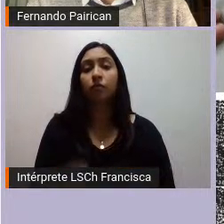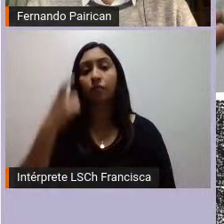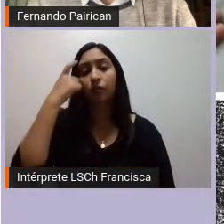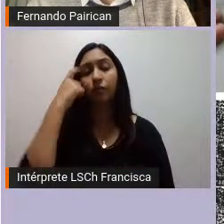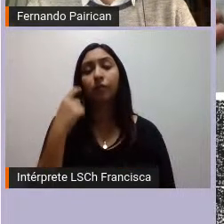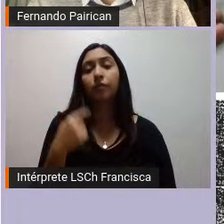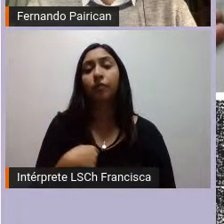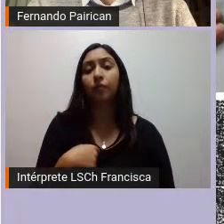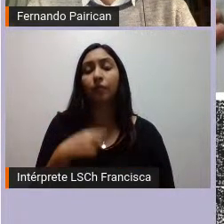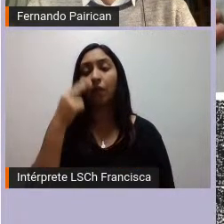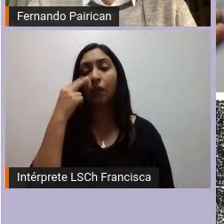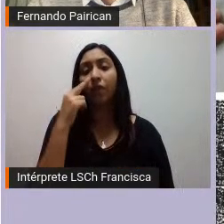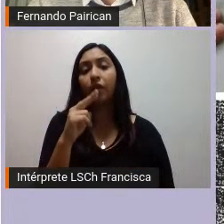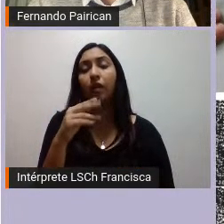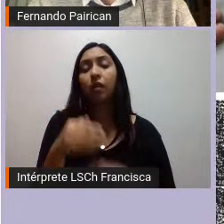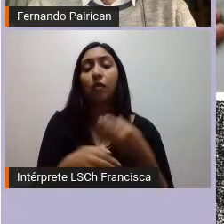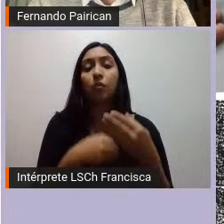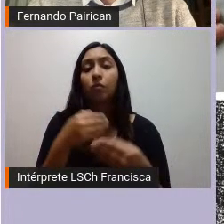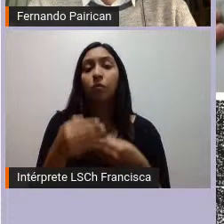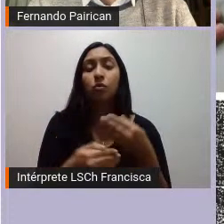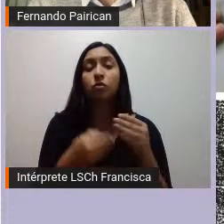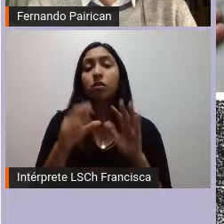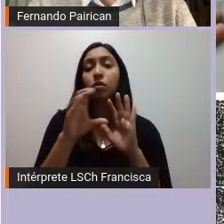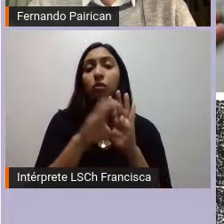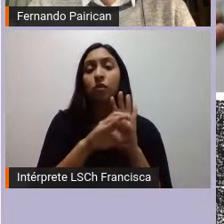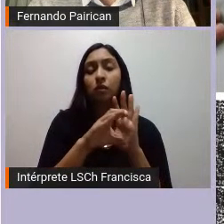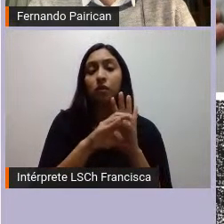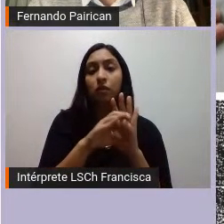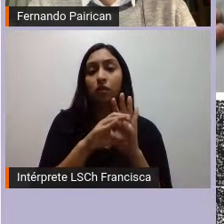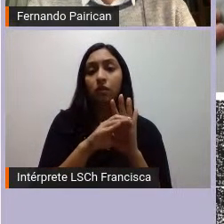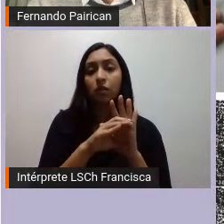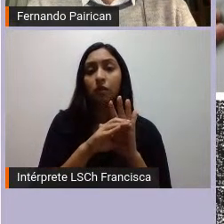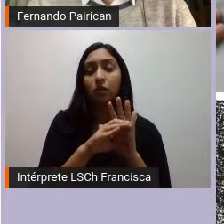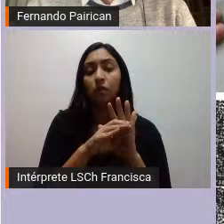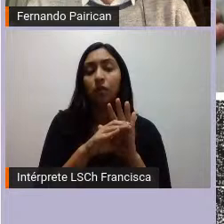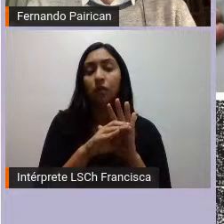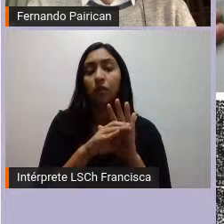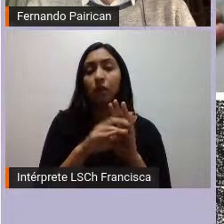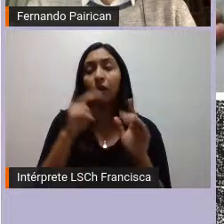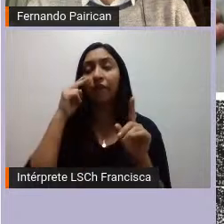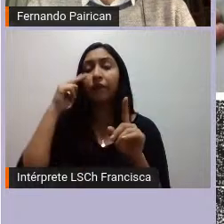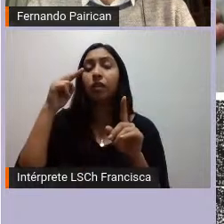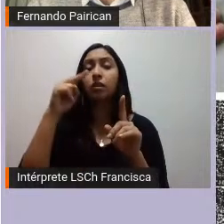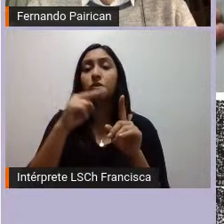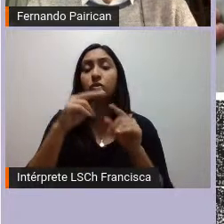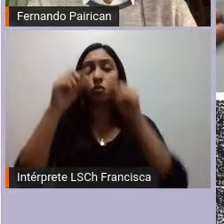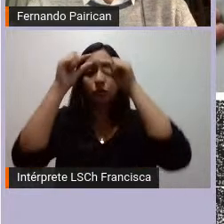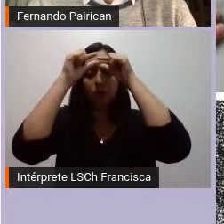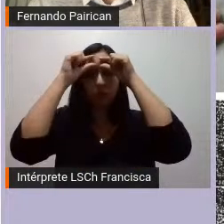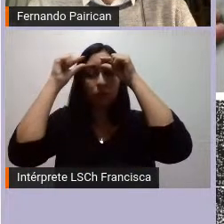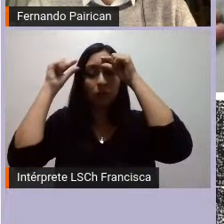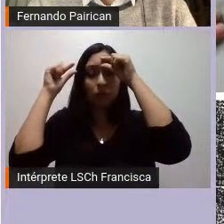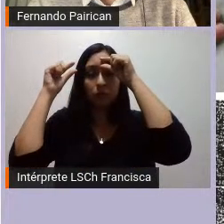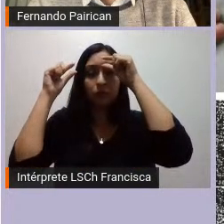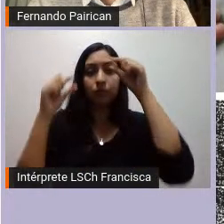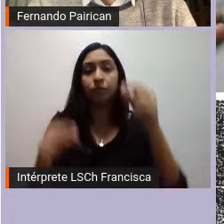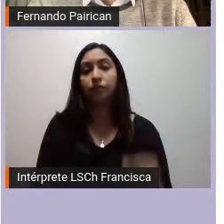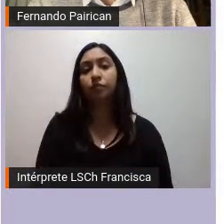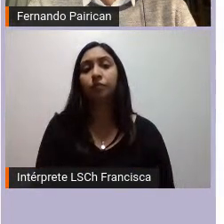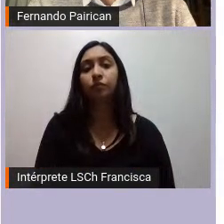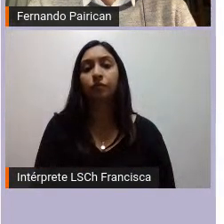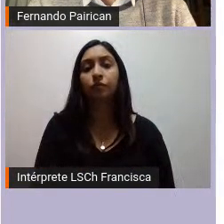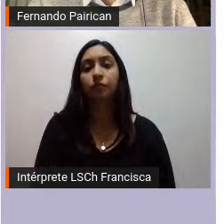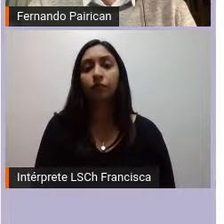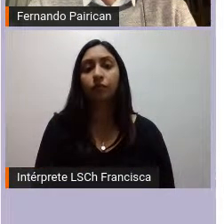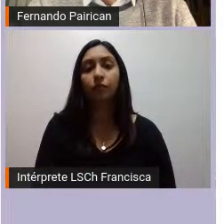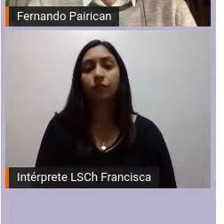el proceso constitucional a partir también del prisma Mapuche que es la revuelta anticolonial y la desmonumentalización que se va